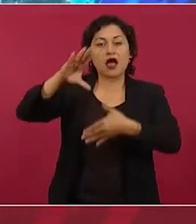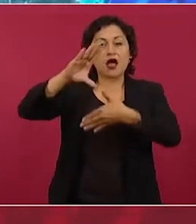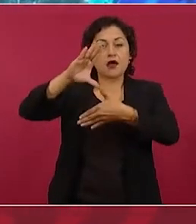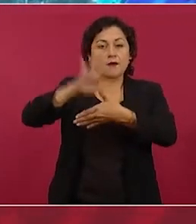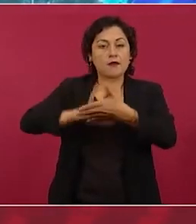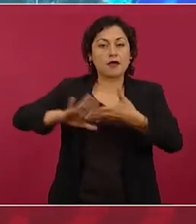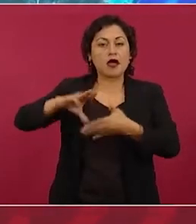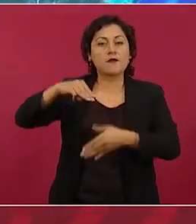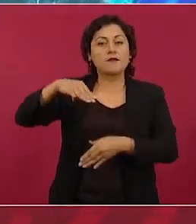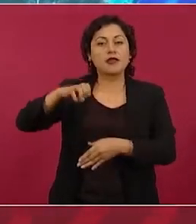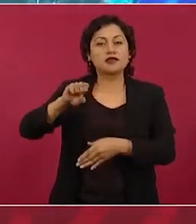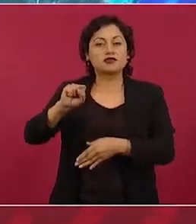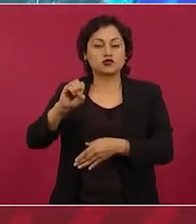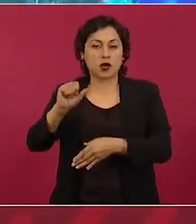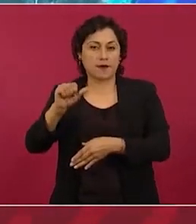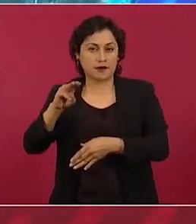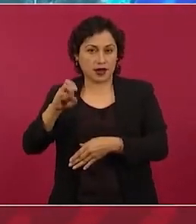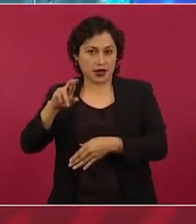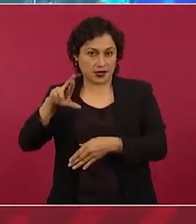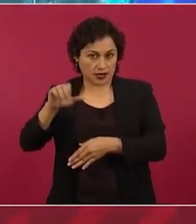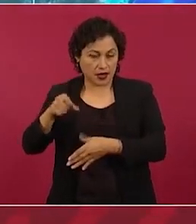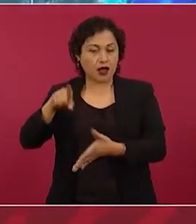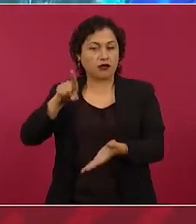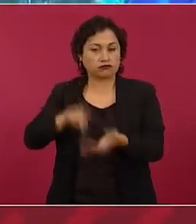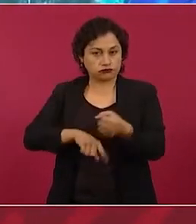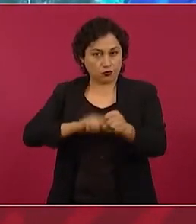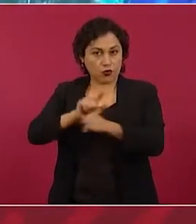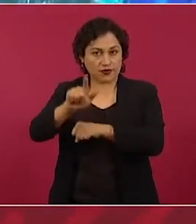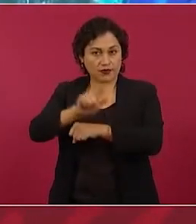también Honduras, Belice.